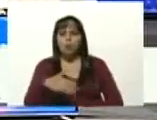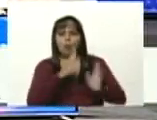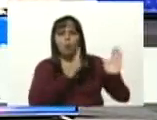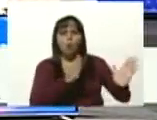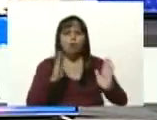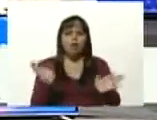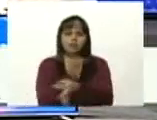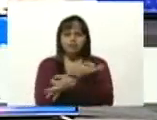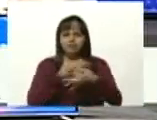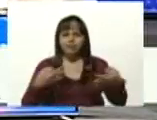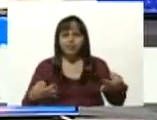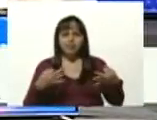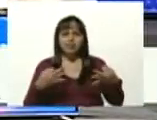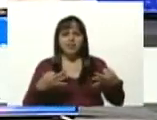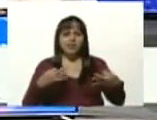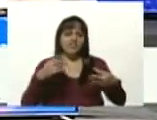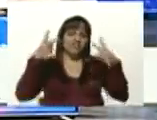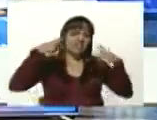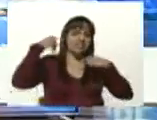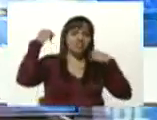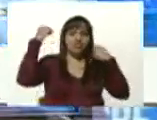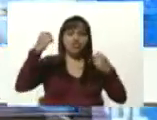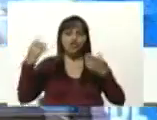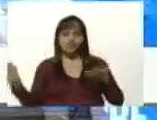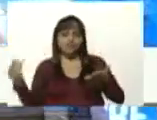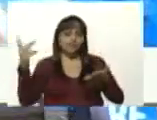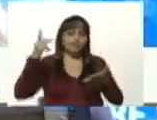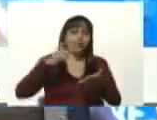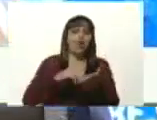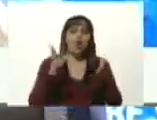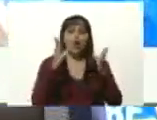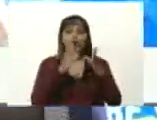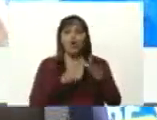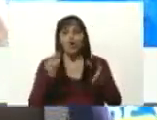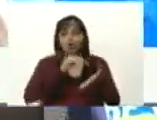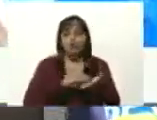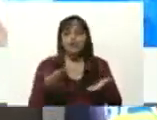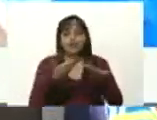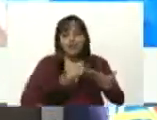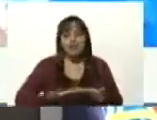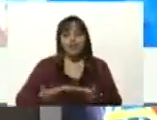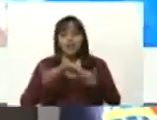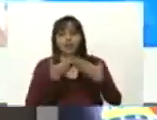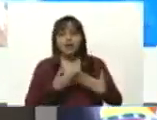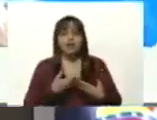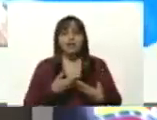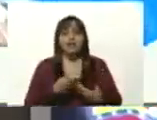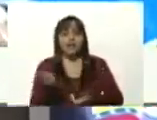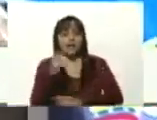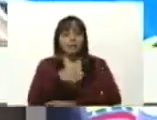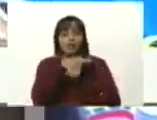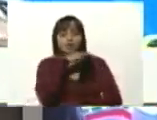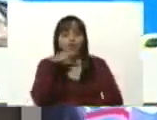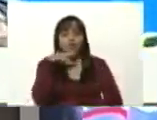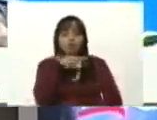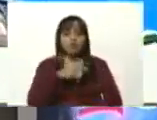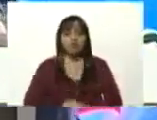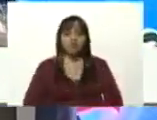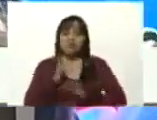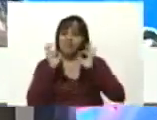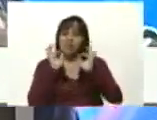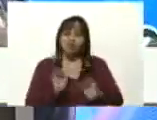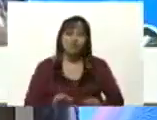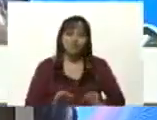exitoso y victorioso regreso a clases presencial en el mes de octubre seguro